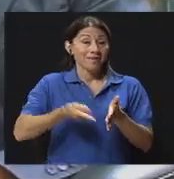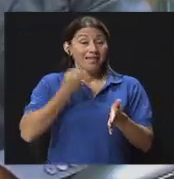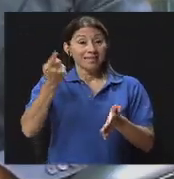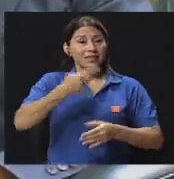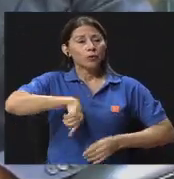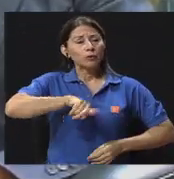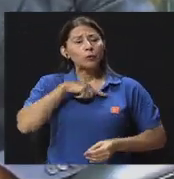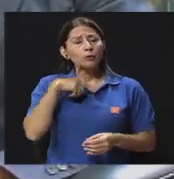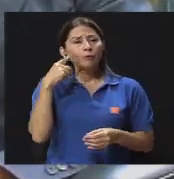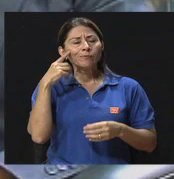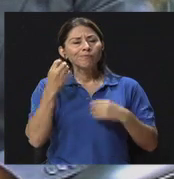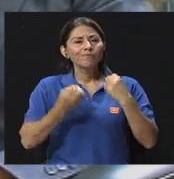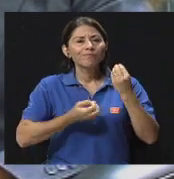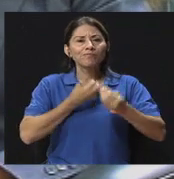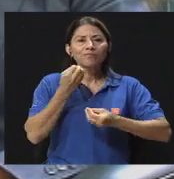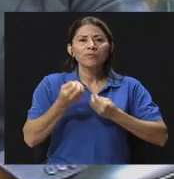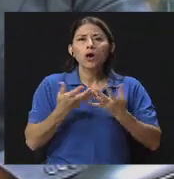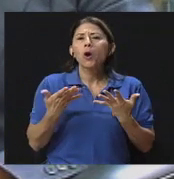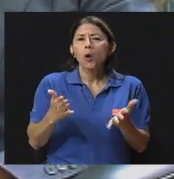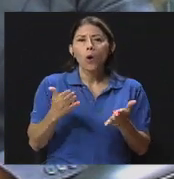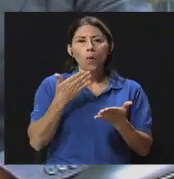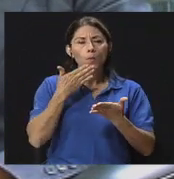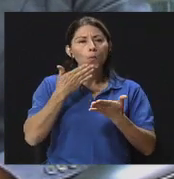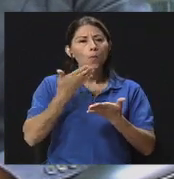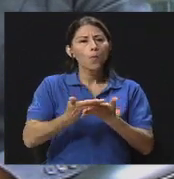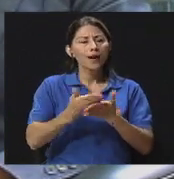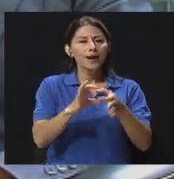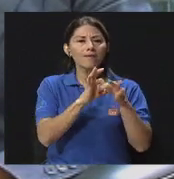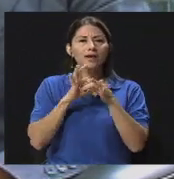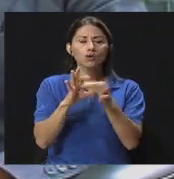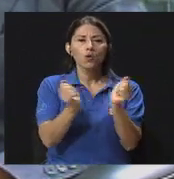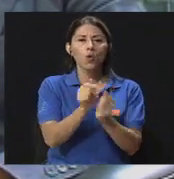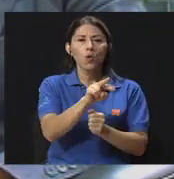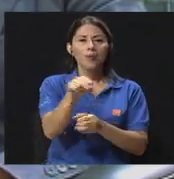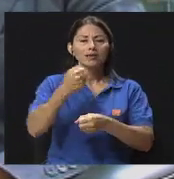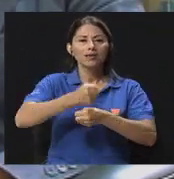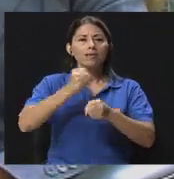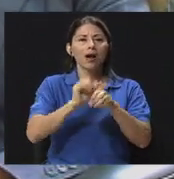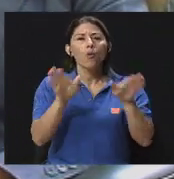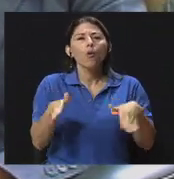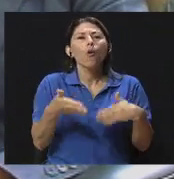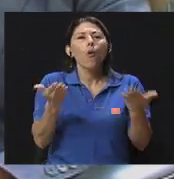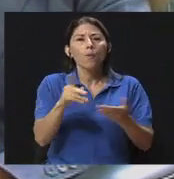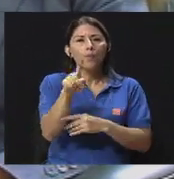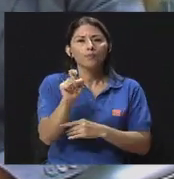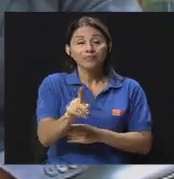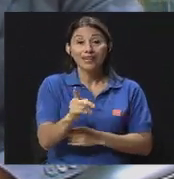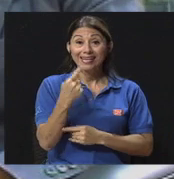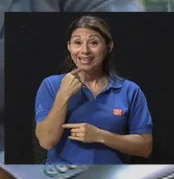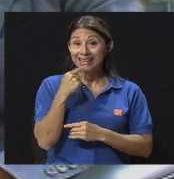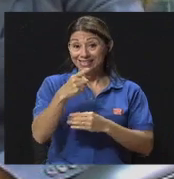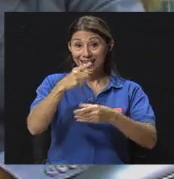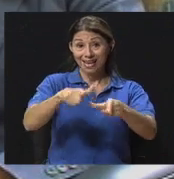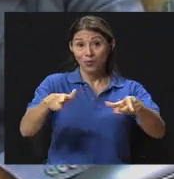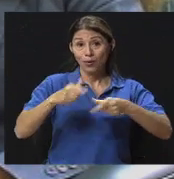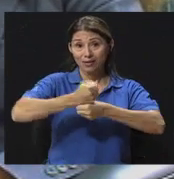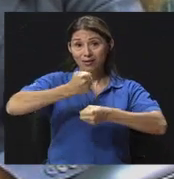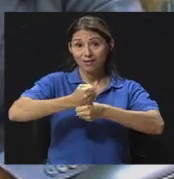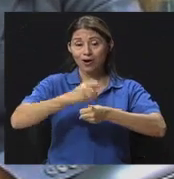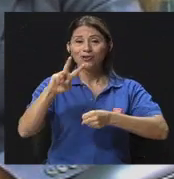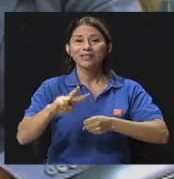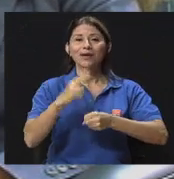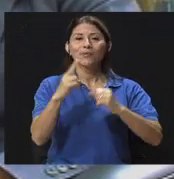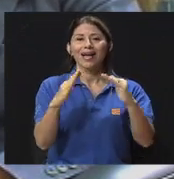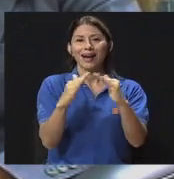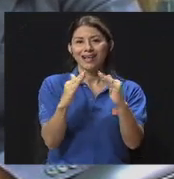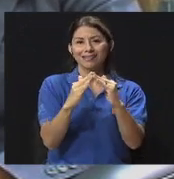cuestionamos y replanteamos cómo tener una buena relación con nuestros compañeros de trabajo. Se dice que en nuestra segunda casa compartimos